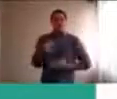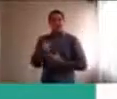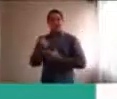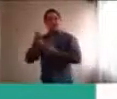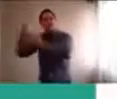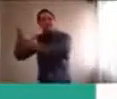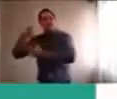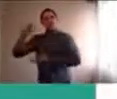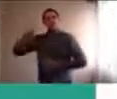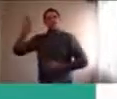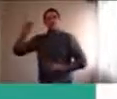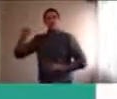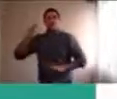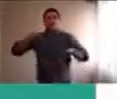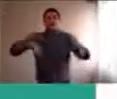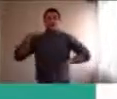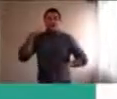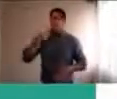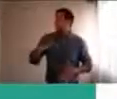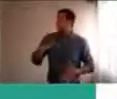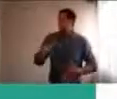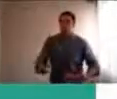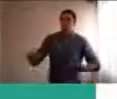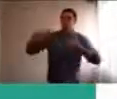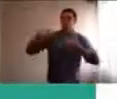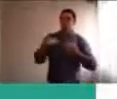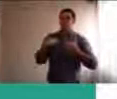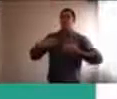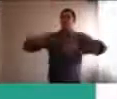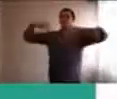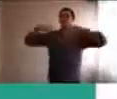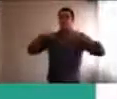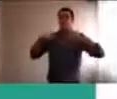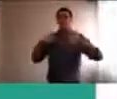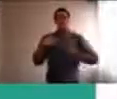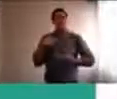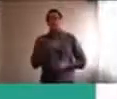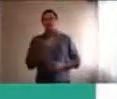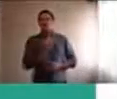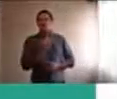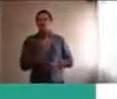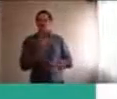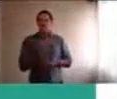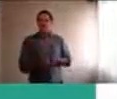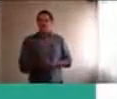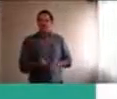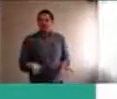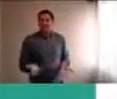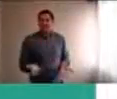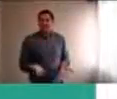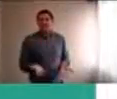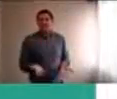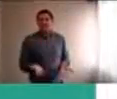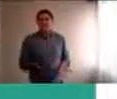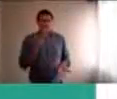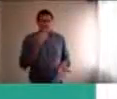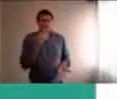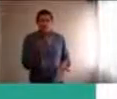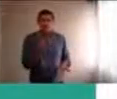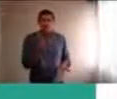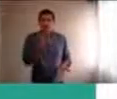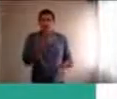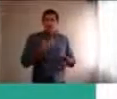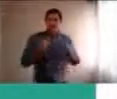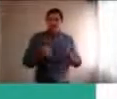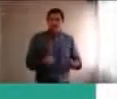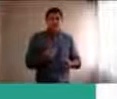algunas cuestiones, que, no deberían, ni, ni tienen, todavía, digamos, la posibilidad, de resolver,